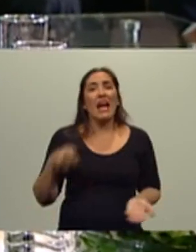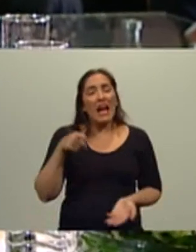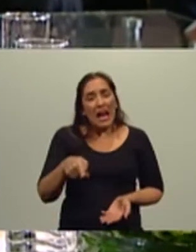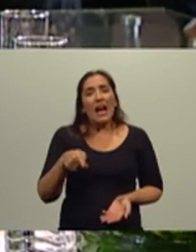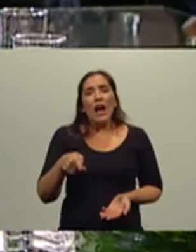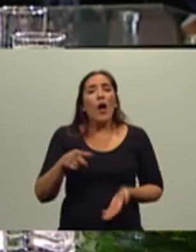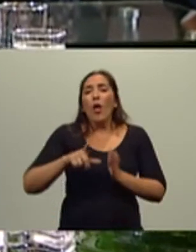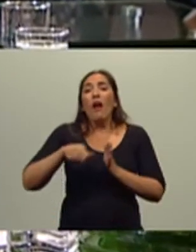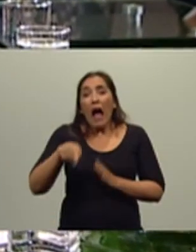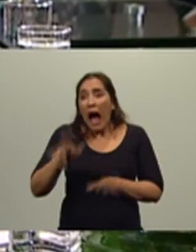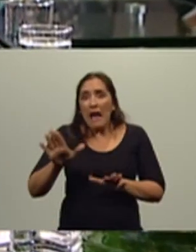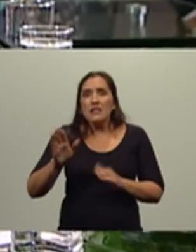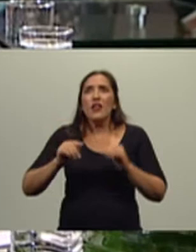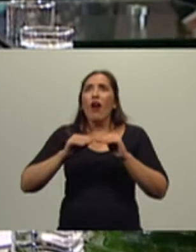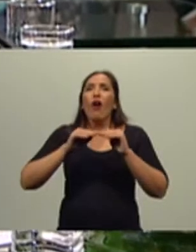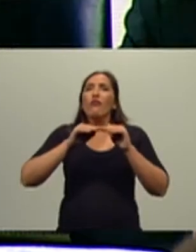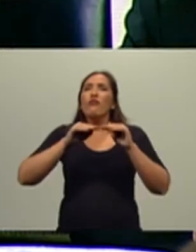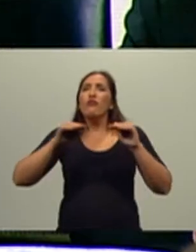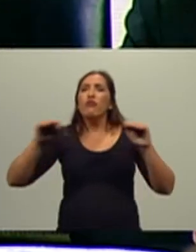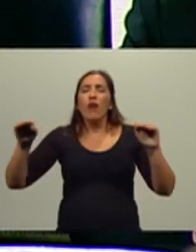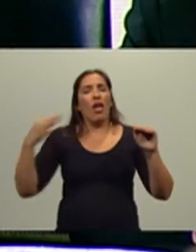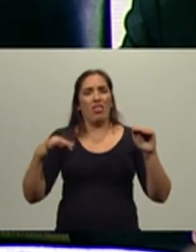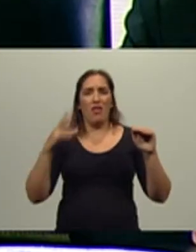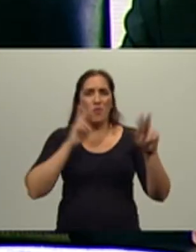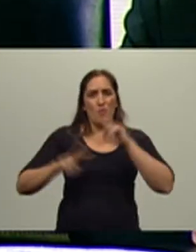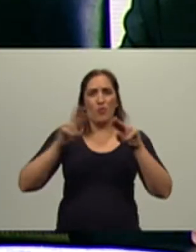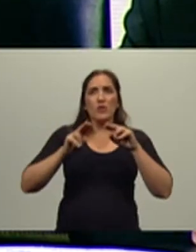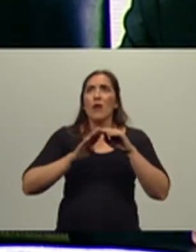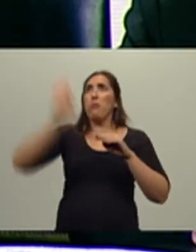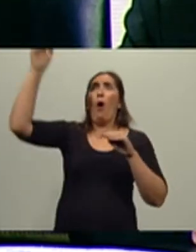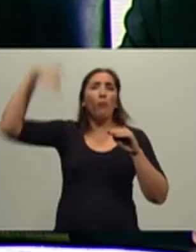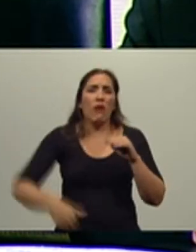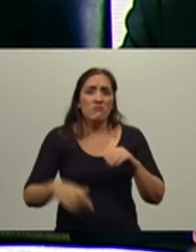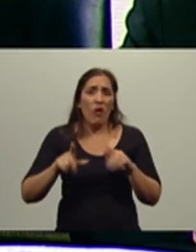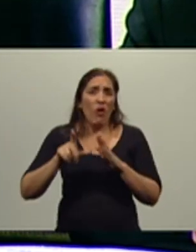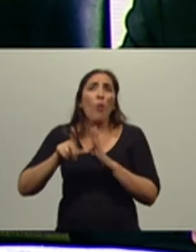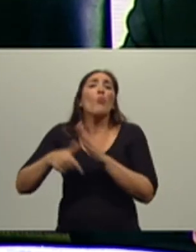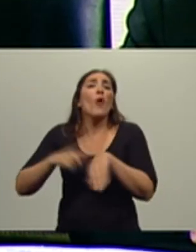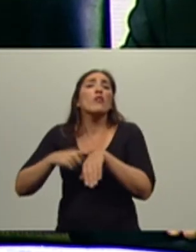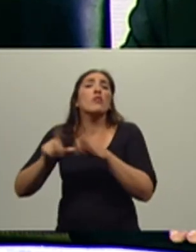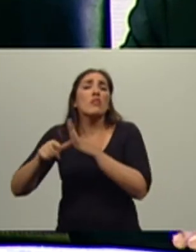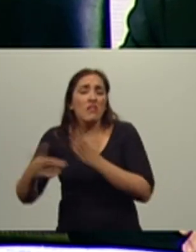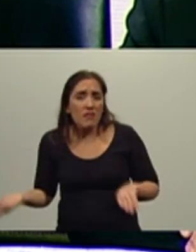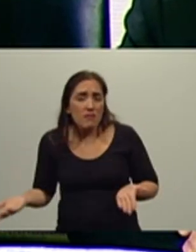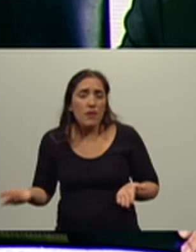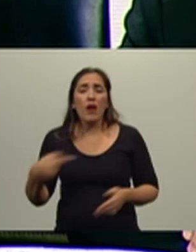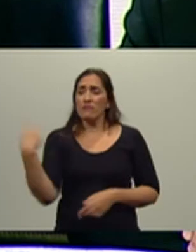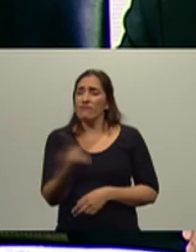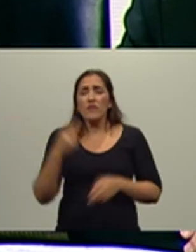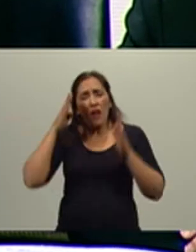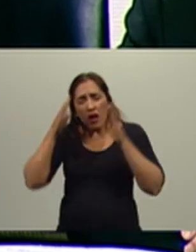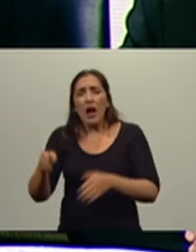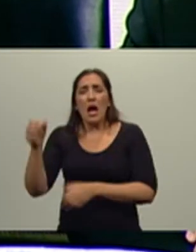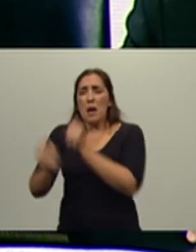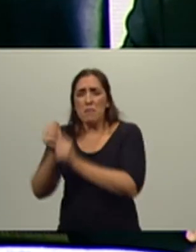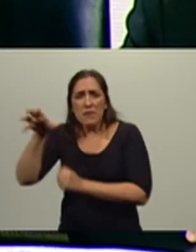no duran demasiado tiempo. Entonces, a donde tenemos que apuntar todos, dirigentes, empresarios, productores,